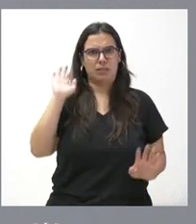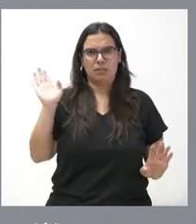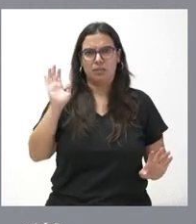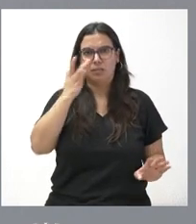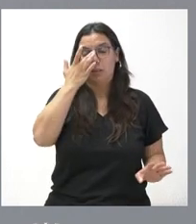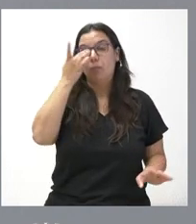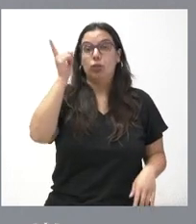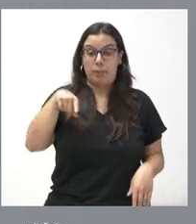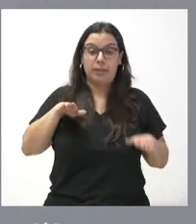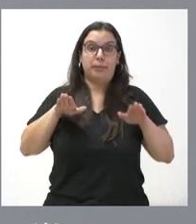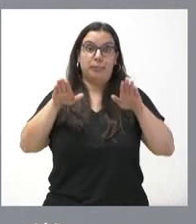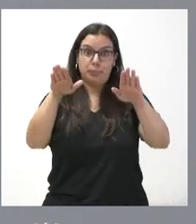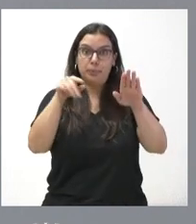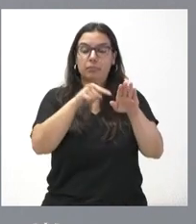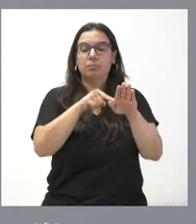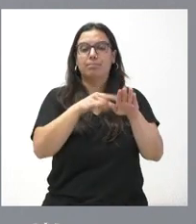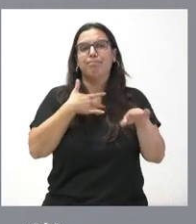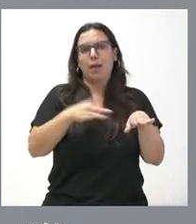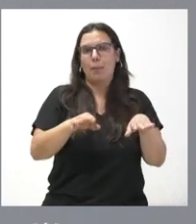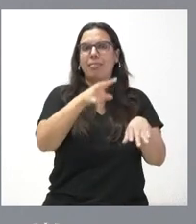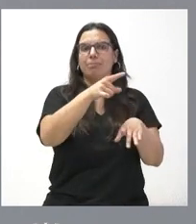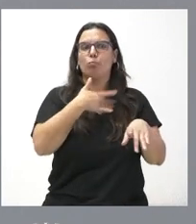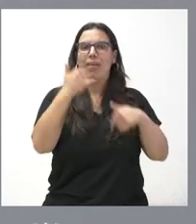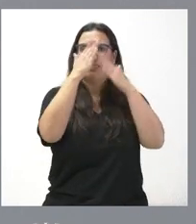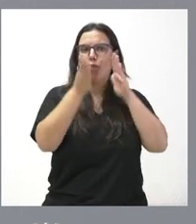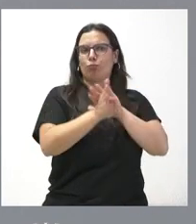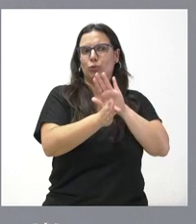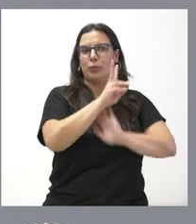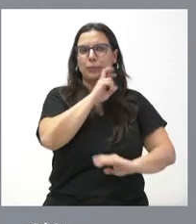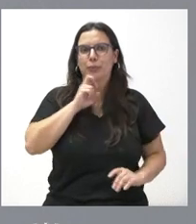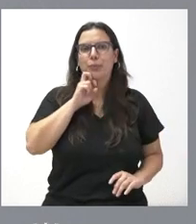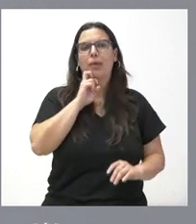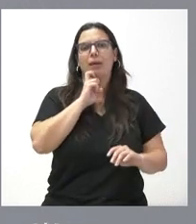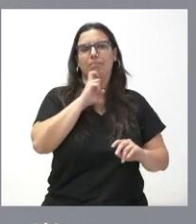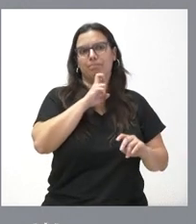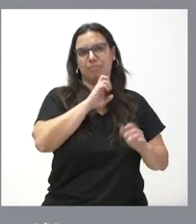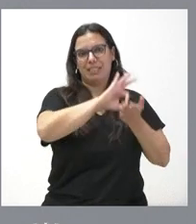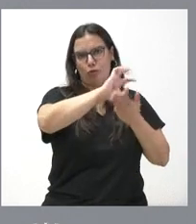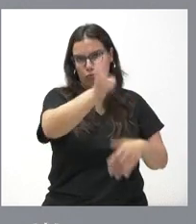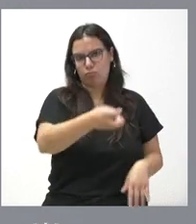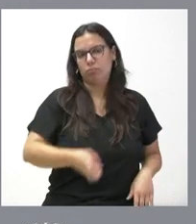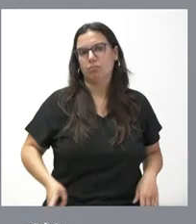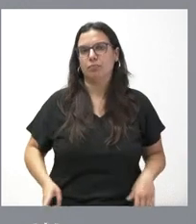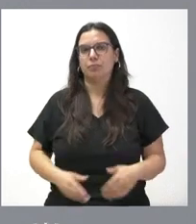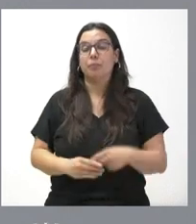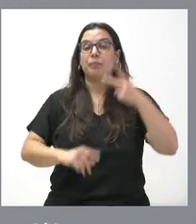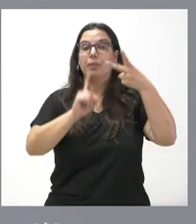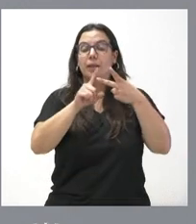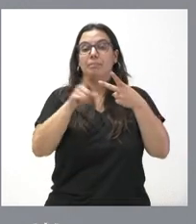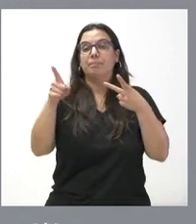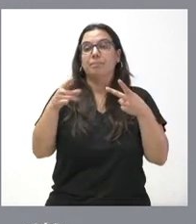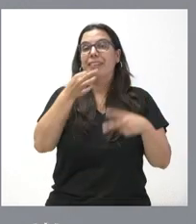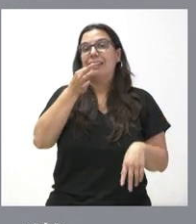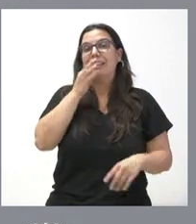pero, a la vez, seamos capaces de seguir atendiendo ese tipo de actividades que son imprescindibles. Sobre las palabras